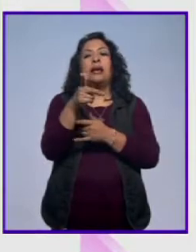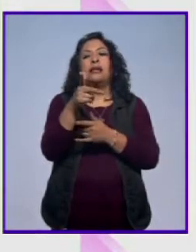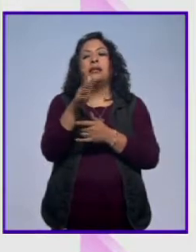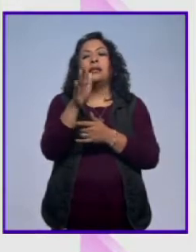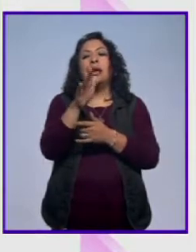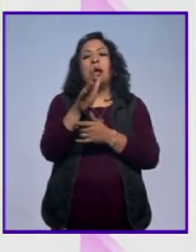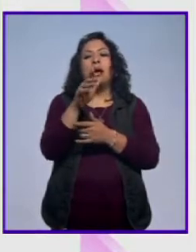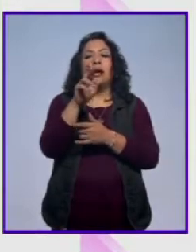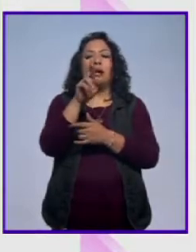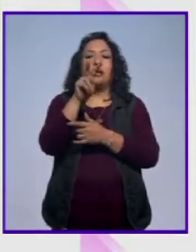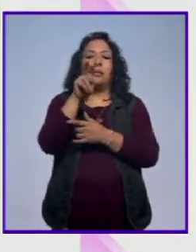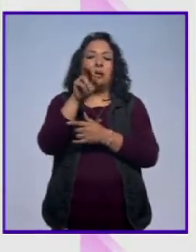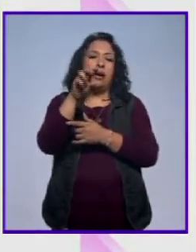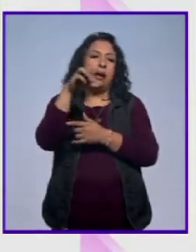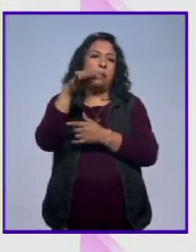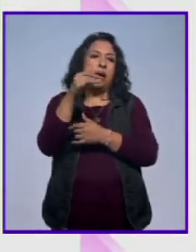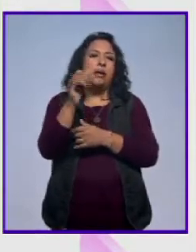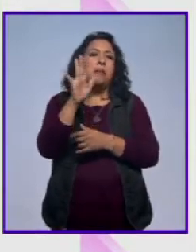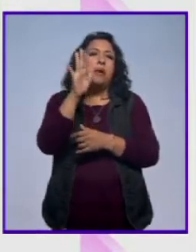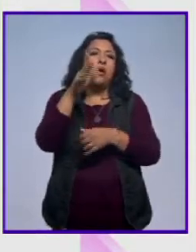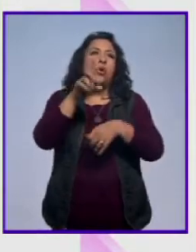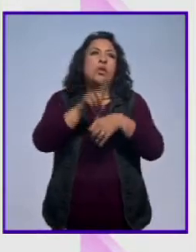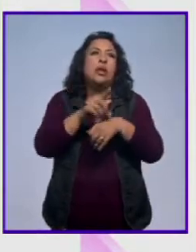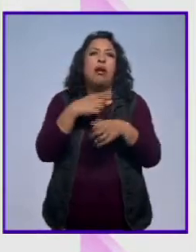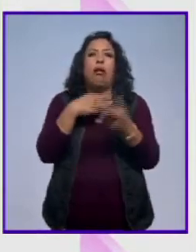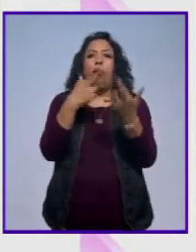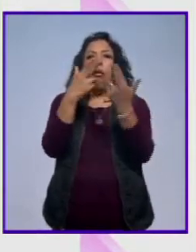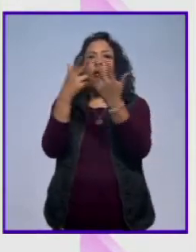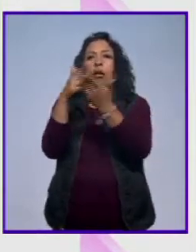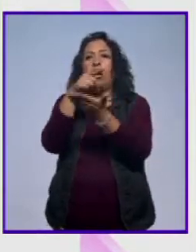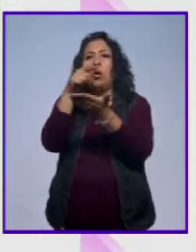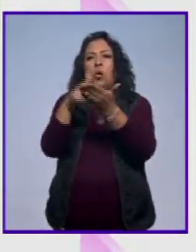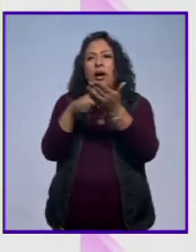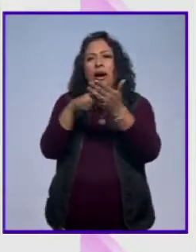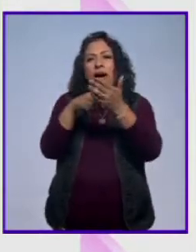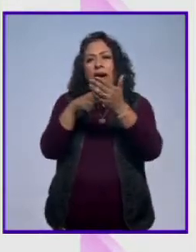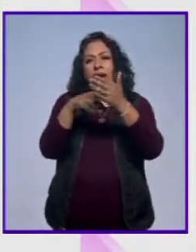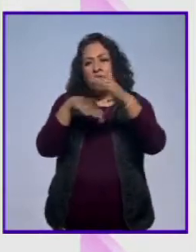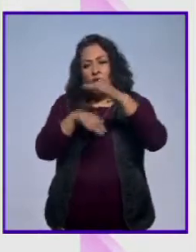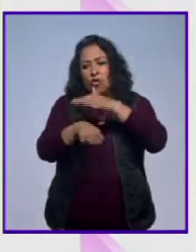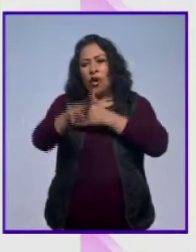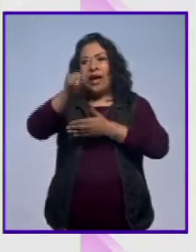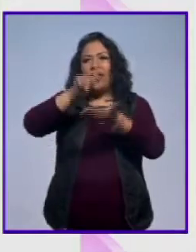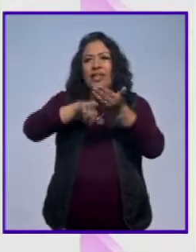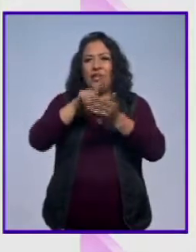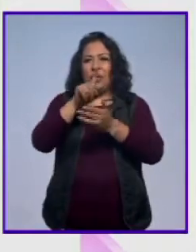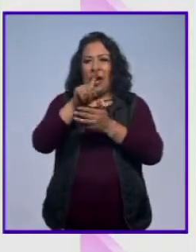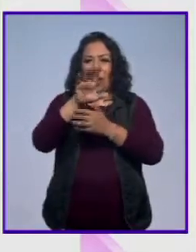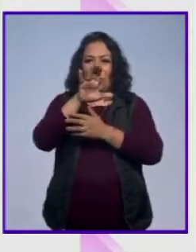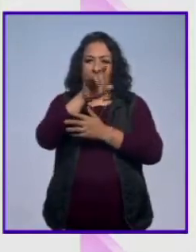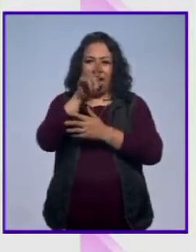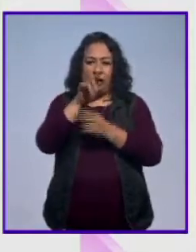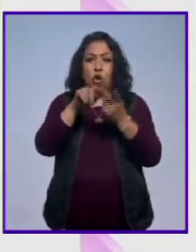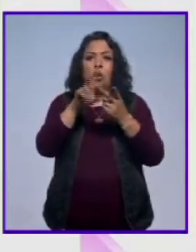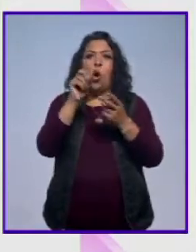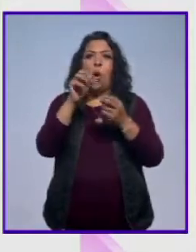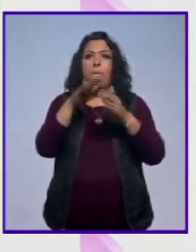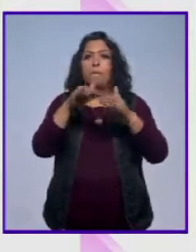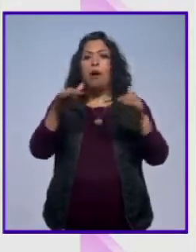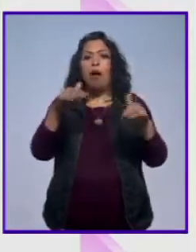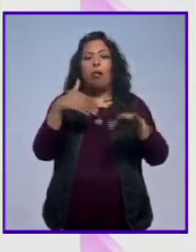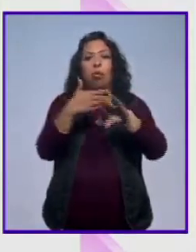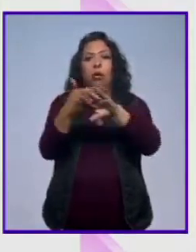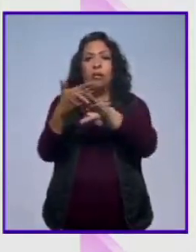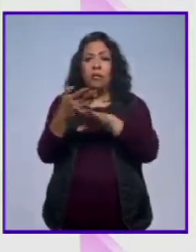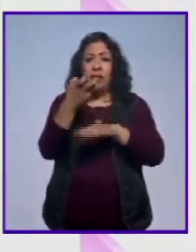un buen día se pusieran a destrozar los cenotes o acabaran con las playas. Estas medidas no van en